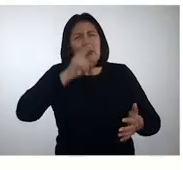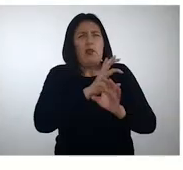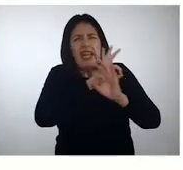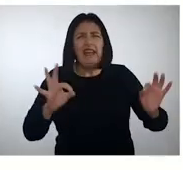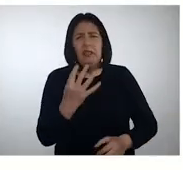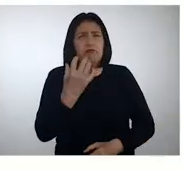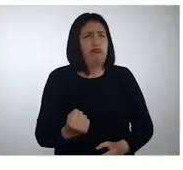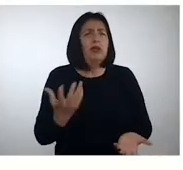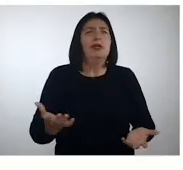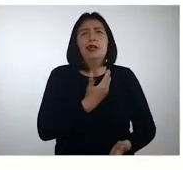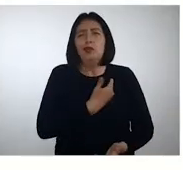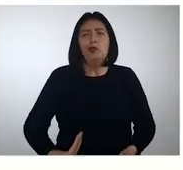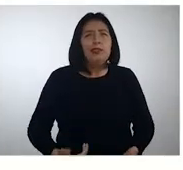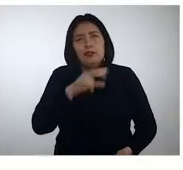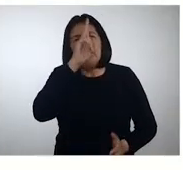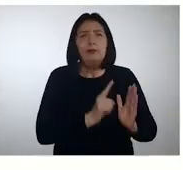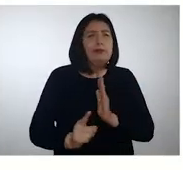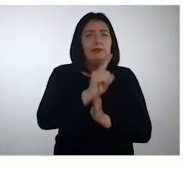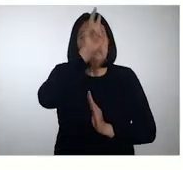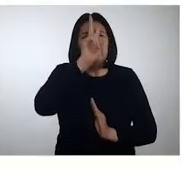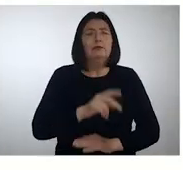Lucha Perú, no hay nada que nos detenga. Gobierno del Perú, el Perú primero.